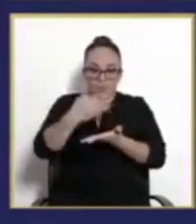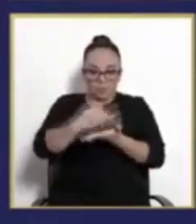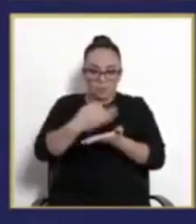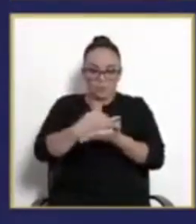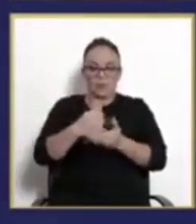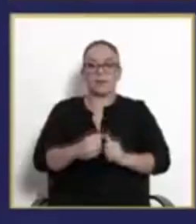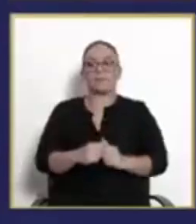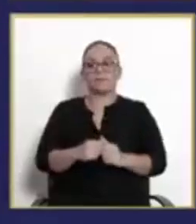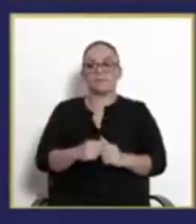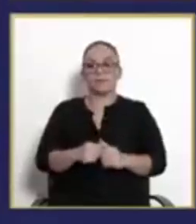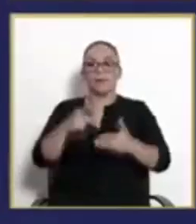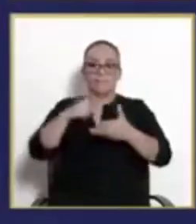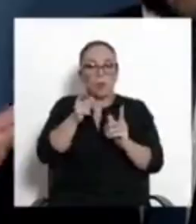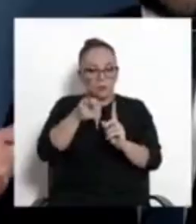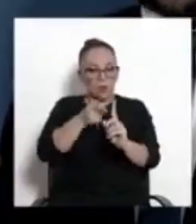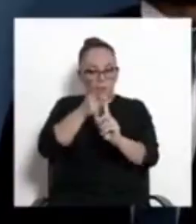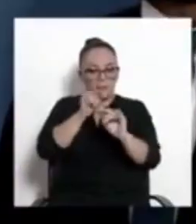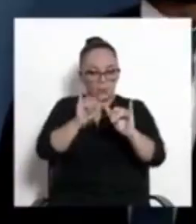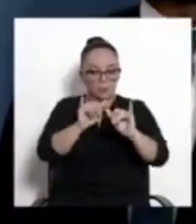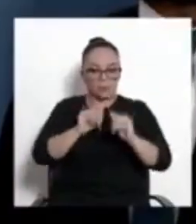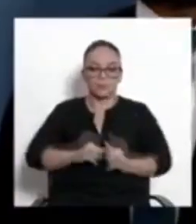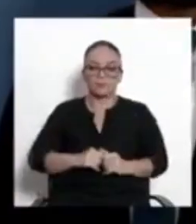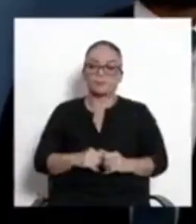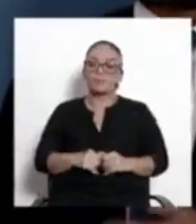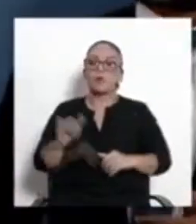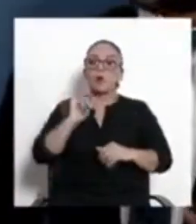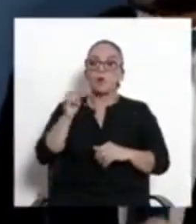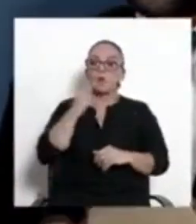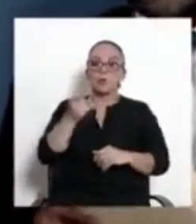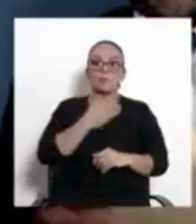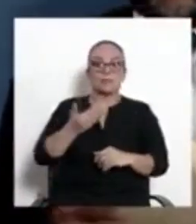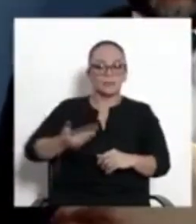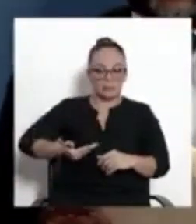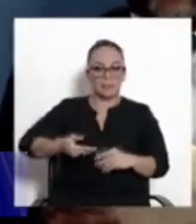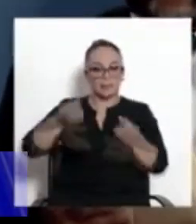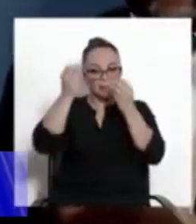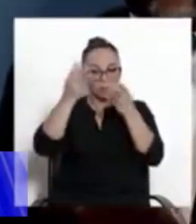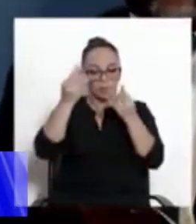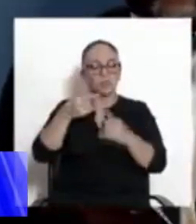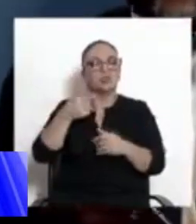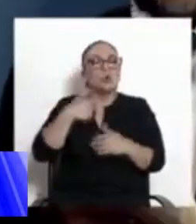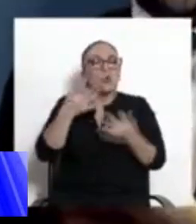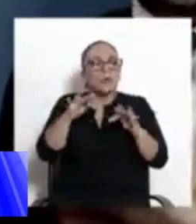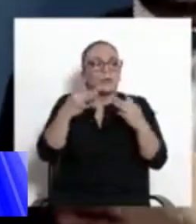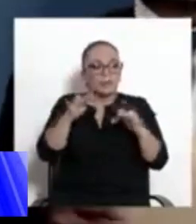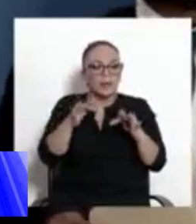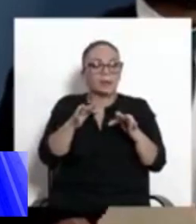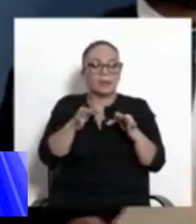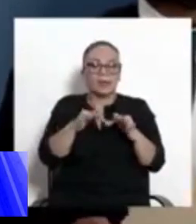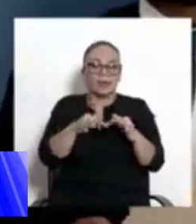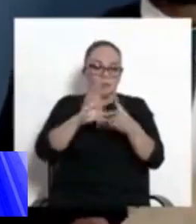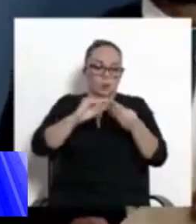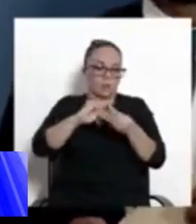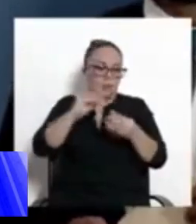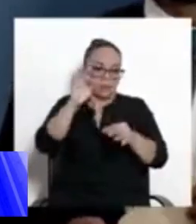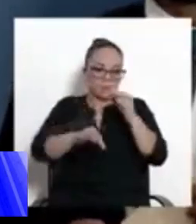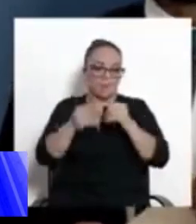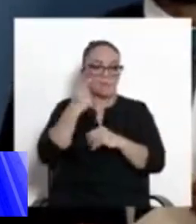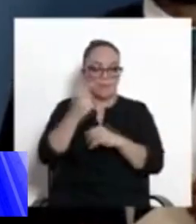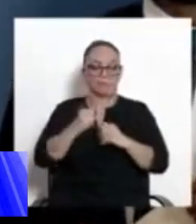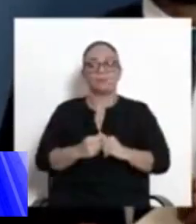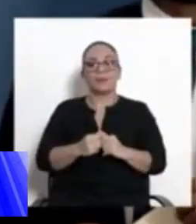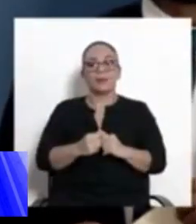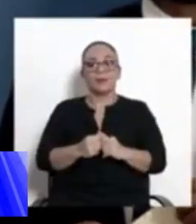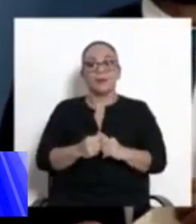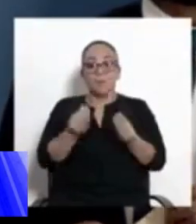incluyendo Paso Canoas. Lo ha señalado el presidente de rendir cuentas, voy a tratar de plantearlo de manera muy sencilla. La cantidad de